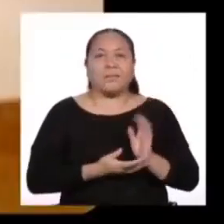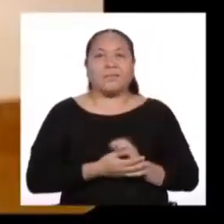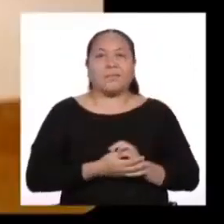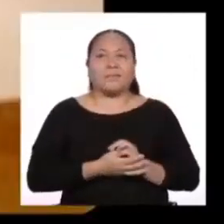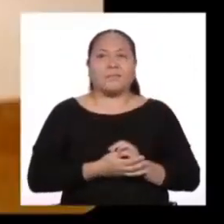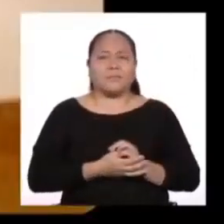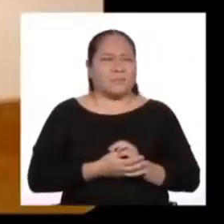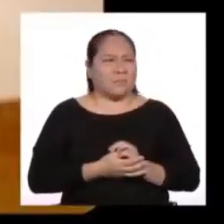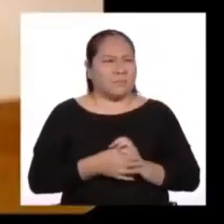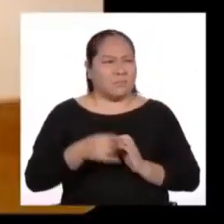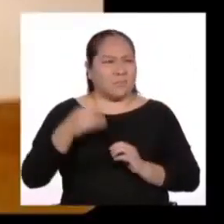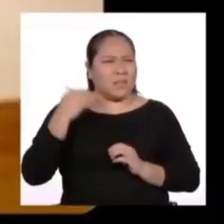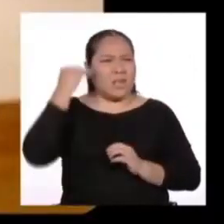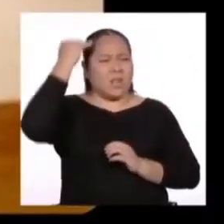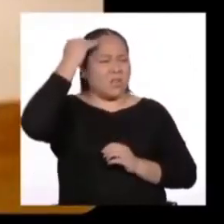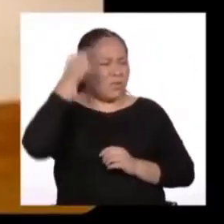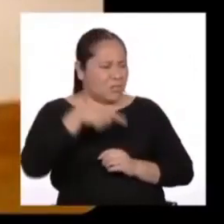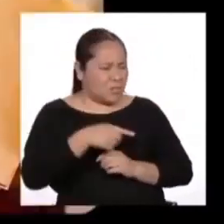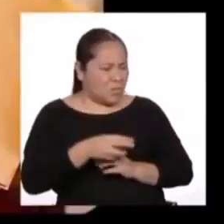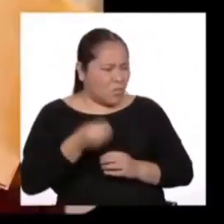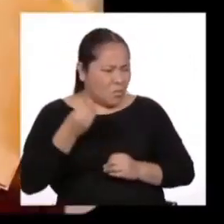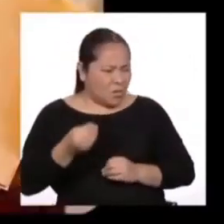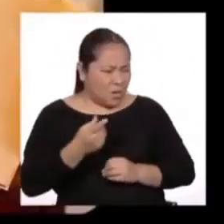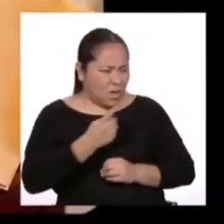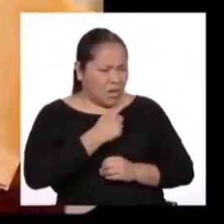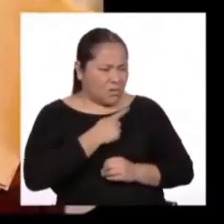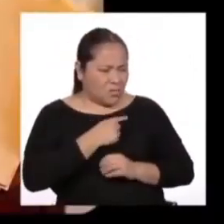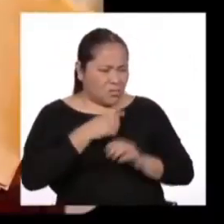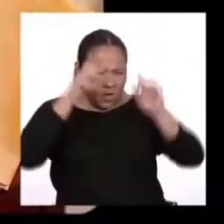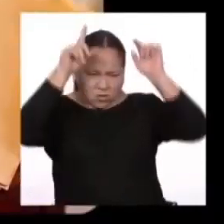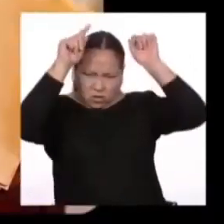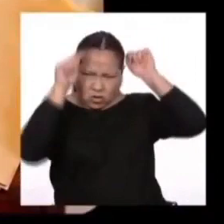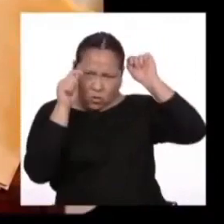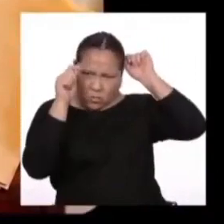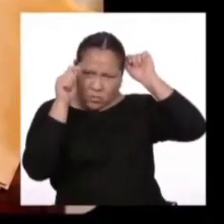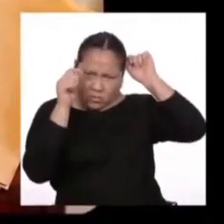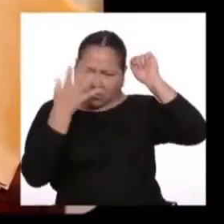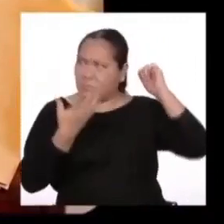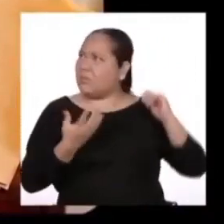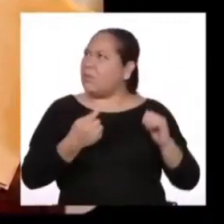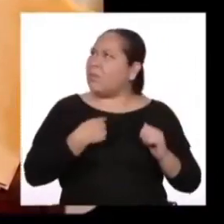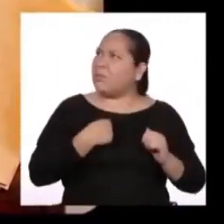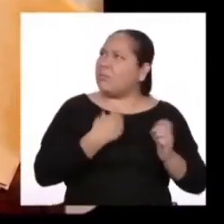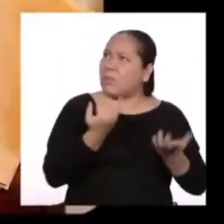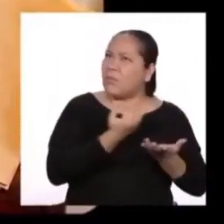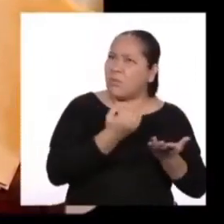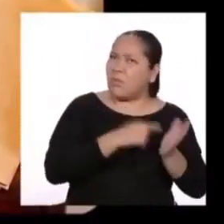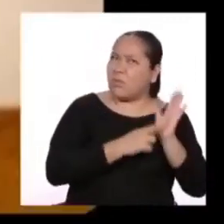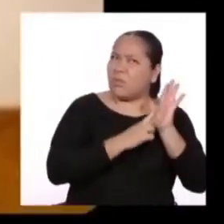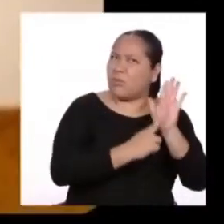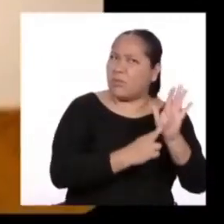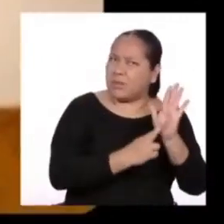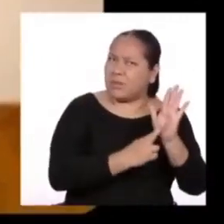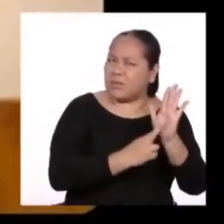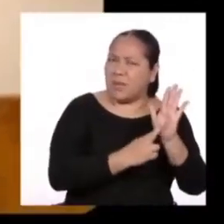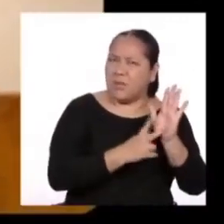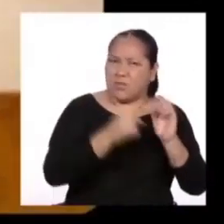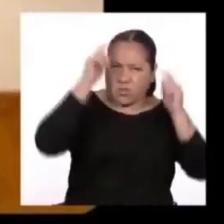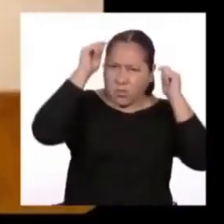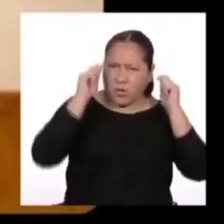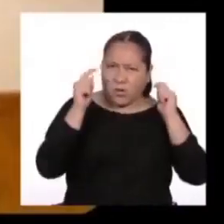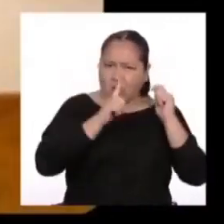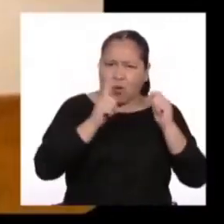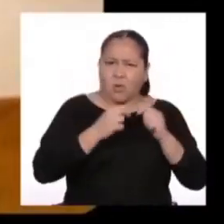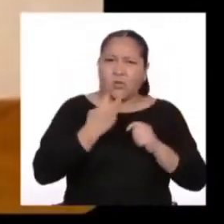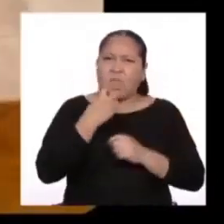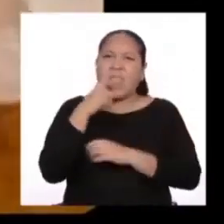¿Por qué habría de asustar un sombrero? Me respondieron. Pero mi dibujo no representaba un sombrero, sino una serpiente boa que dijera